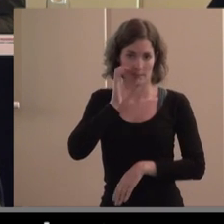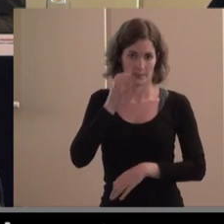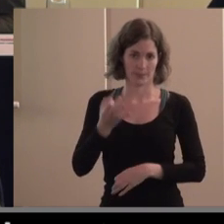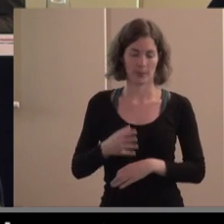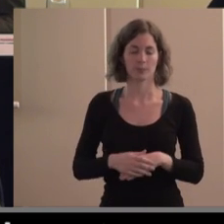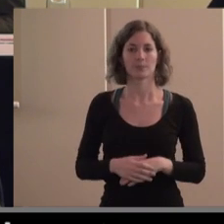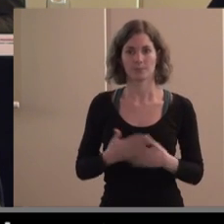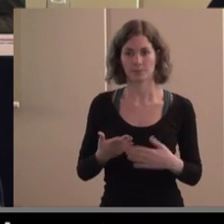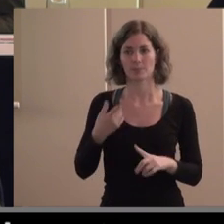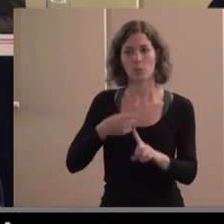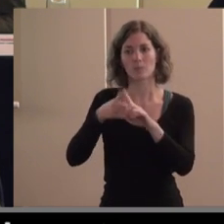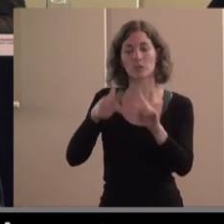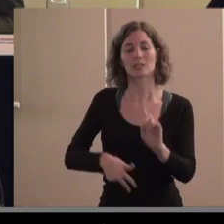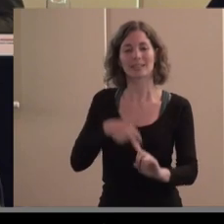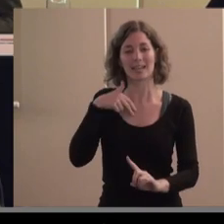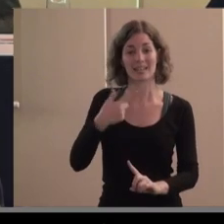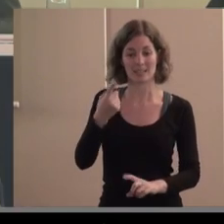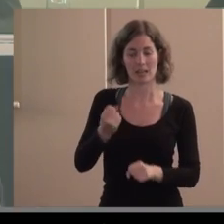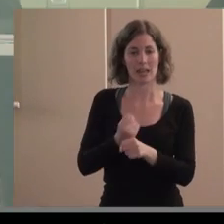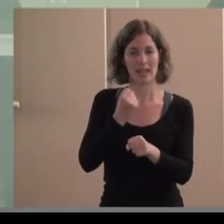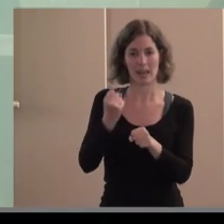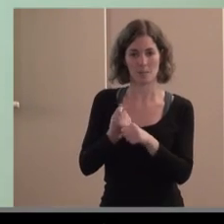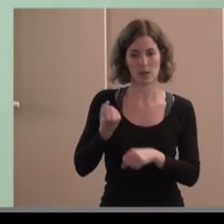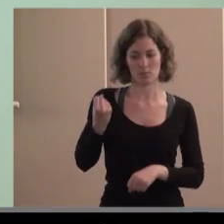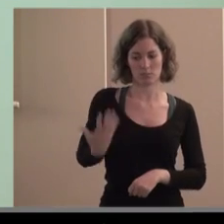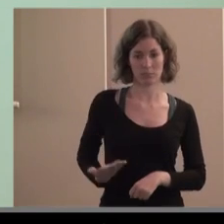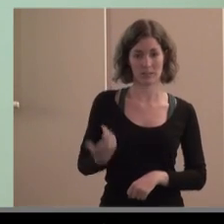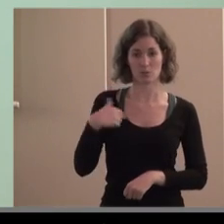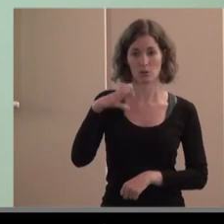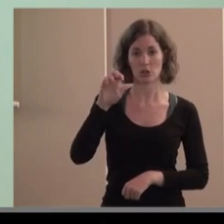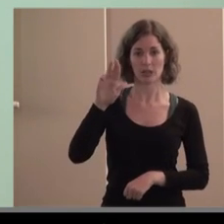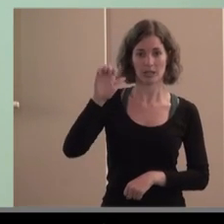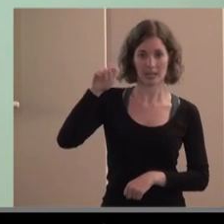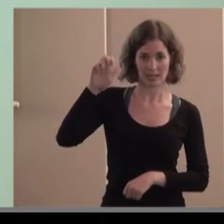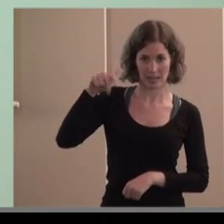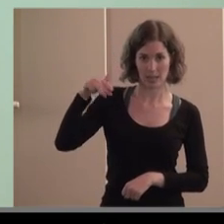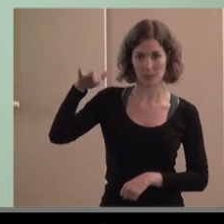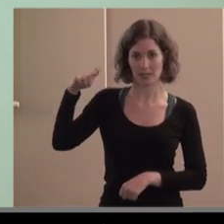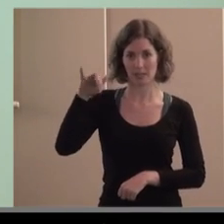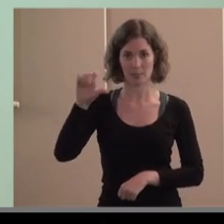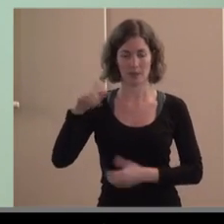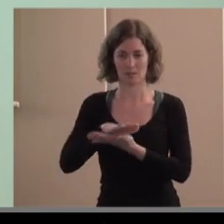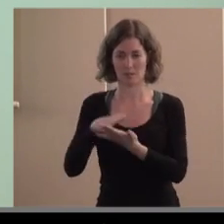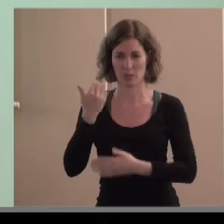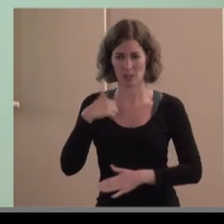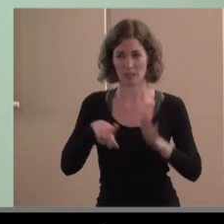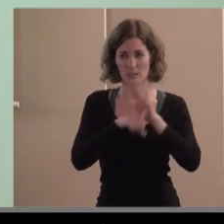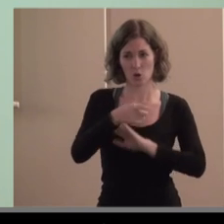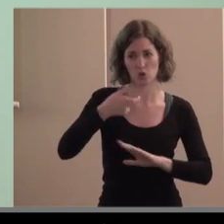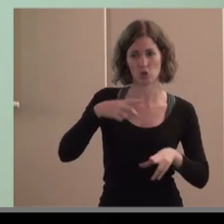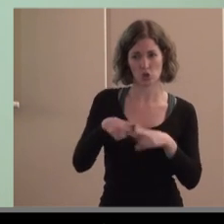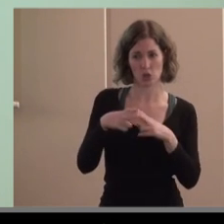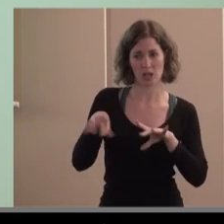Objetivo general es que la riqueza y empleo esto tanto Carmen como Miguel Ángel ya ha dado desarrollar la sociedad el territorio fórmulas